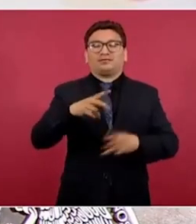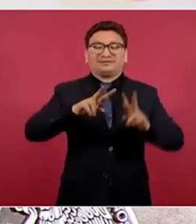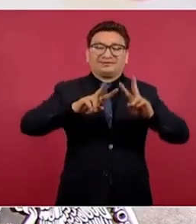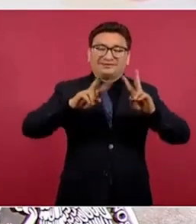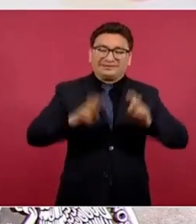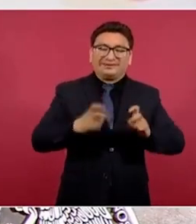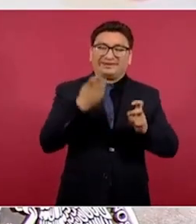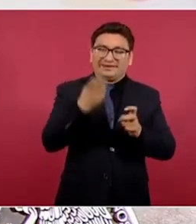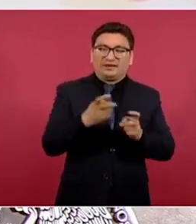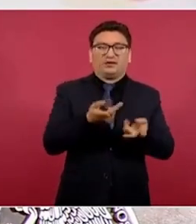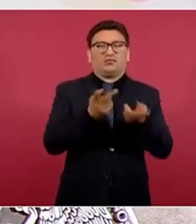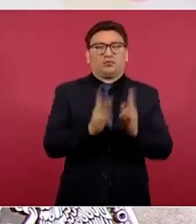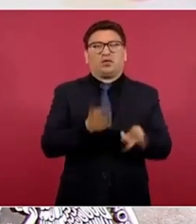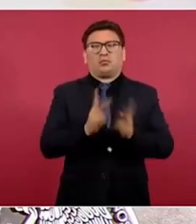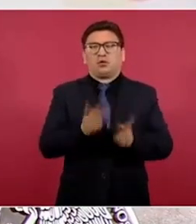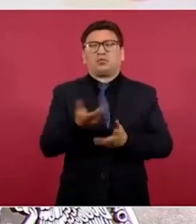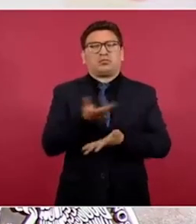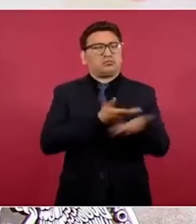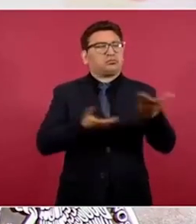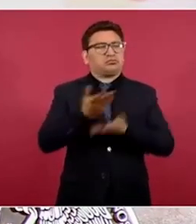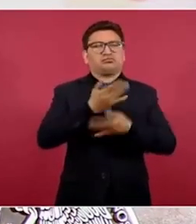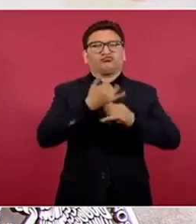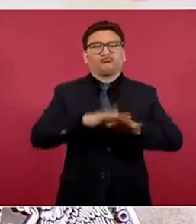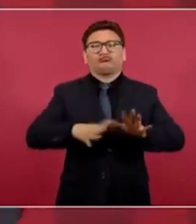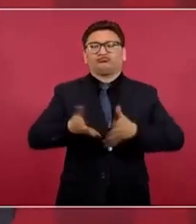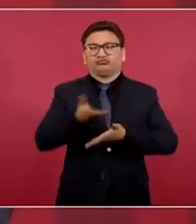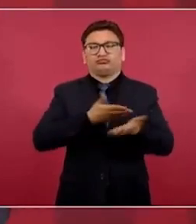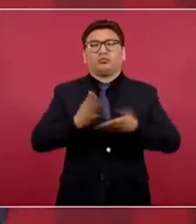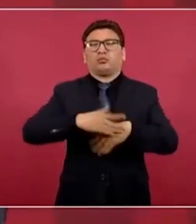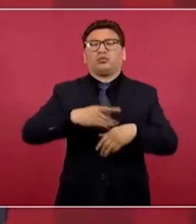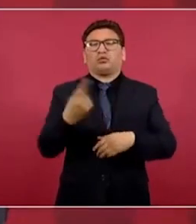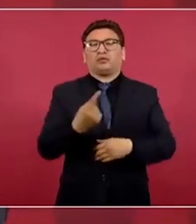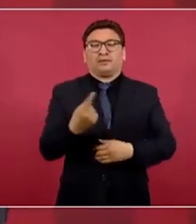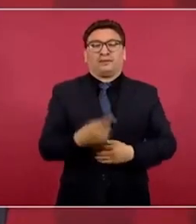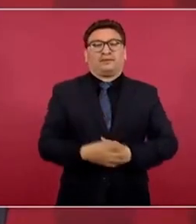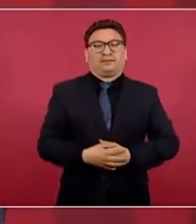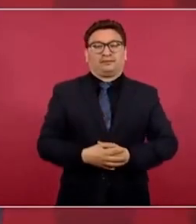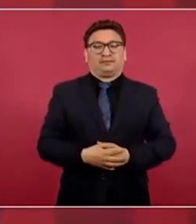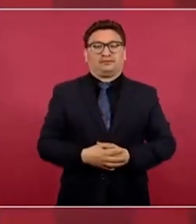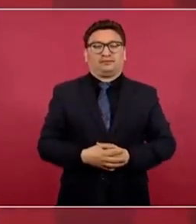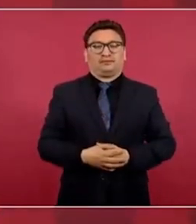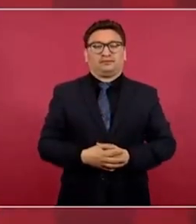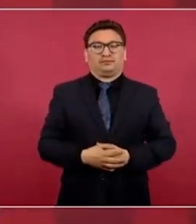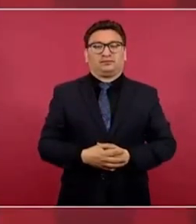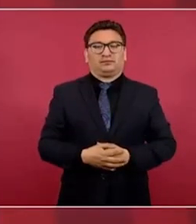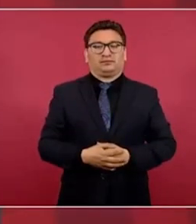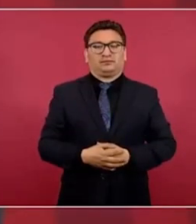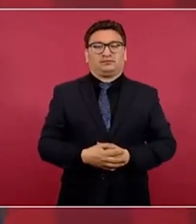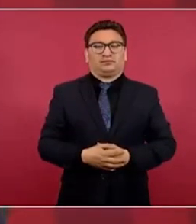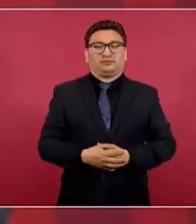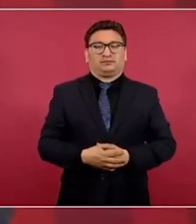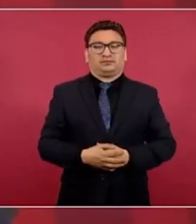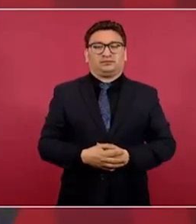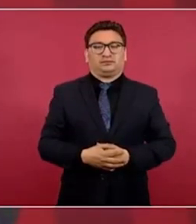porque los que estudian